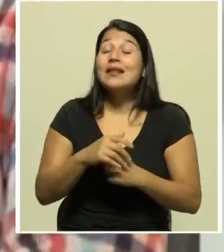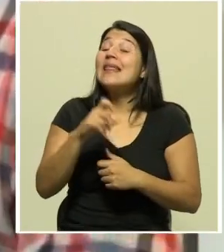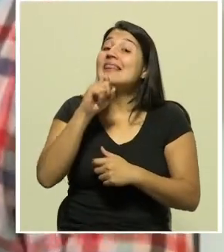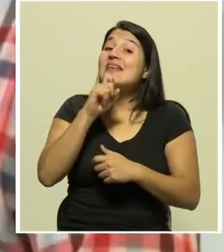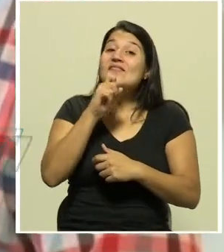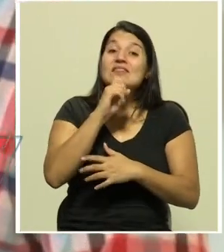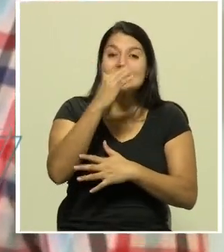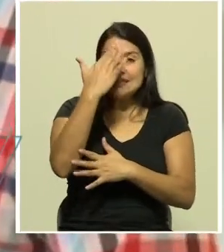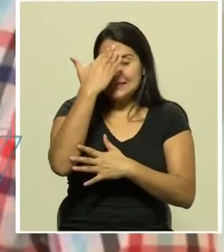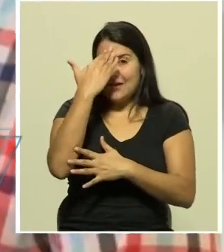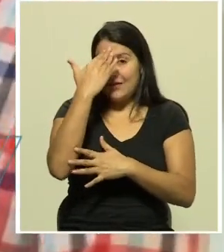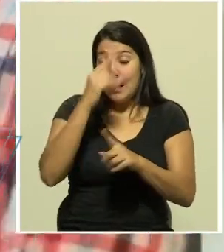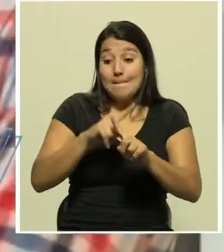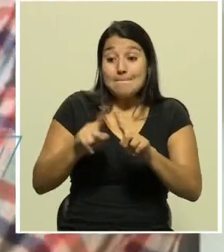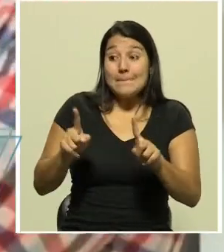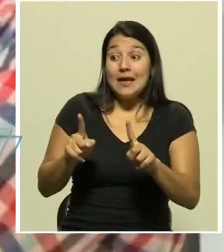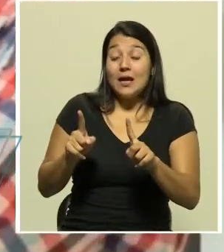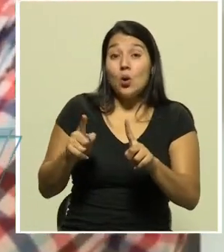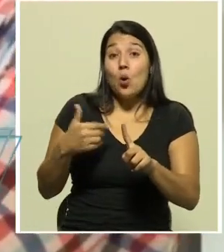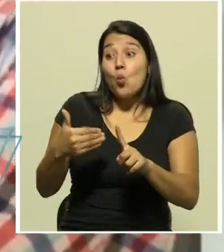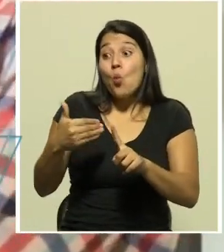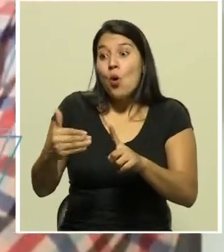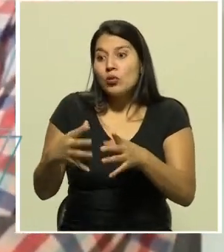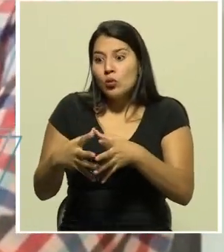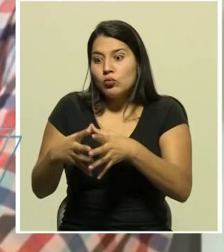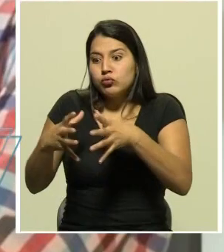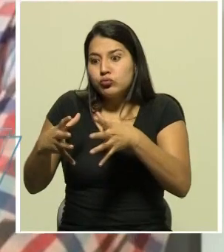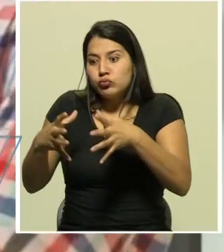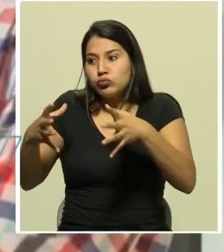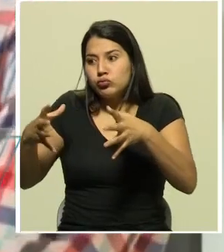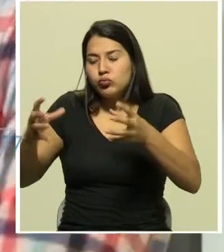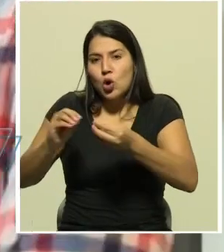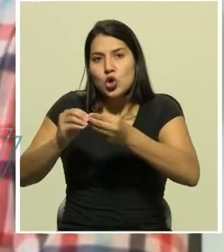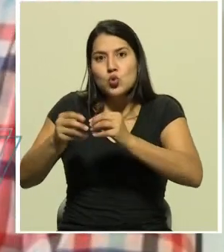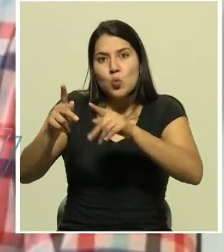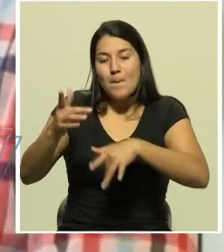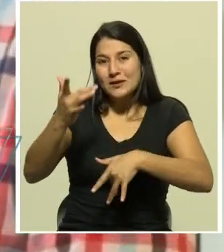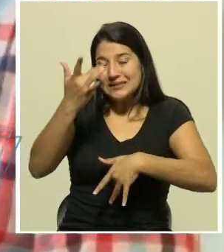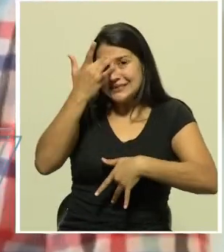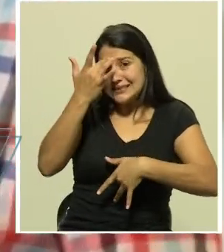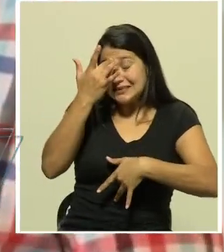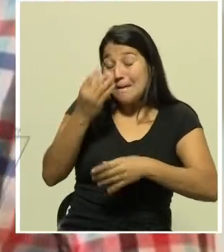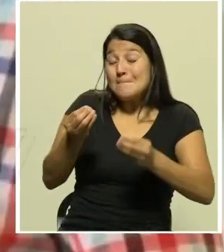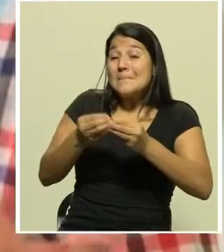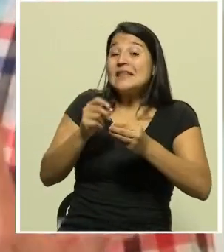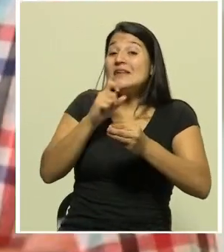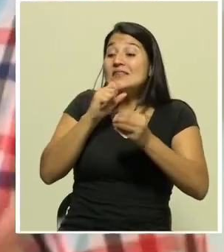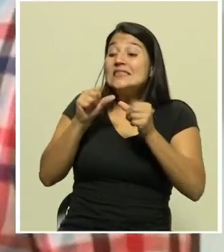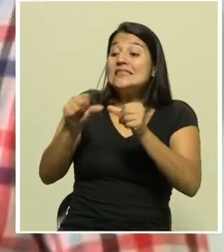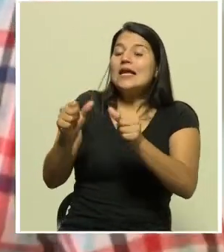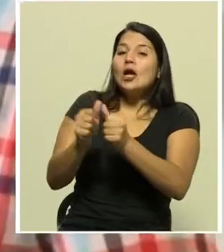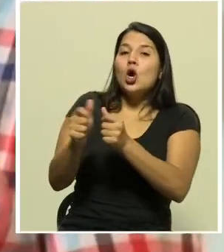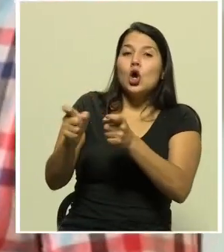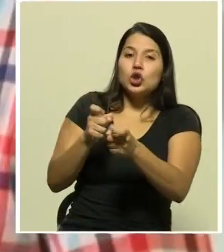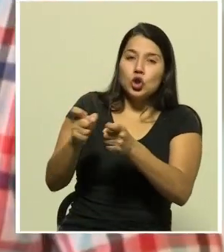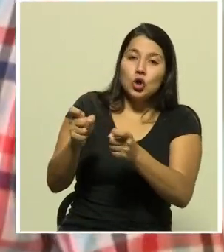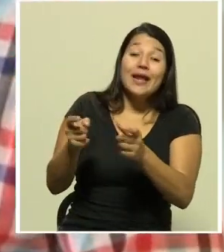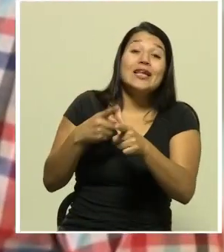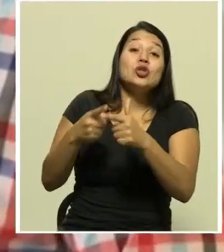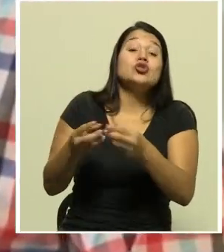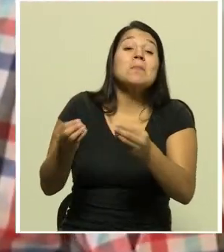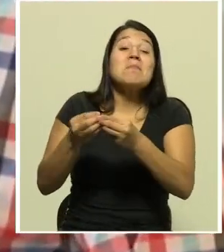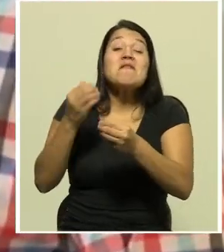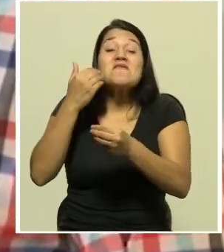conforme tengamos más casos, se va haciendo más difícil dar ese seguimiento y esa trazabilidad. Entonces, más probable que se pueda llegar a perder,